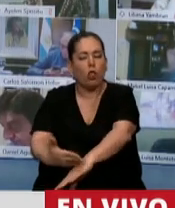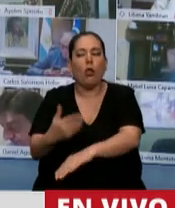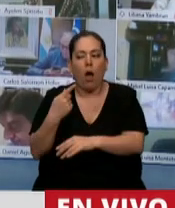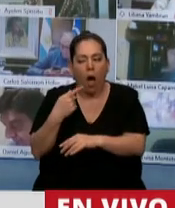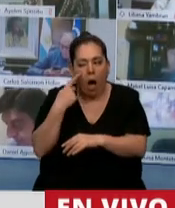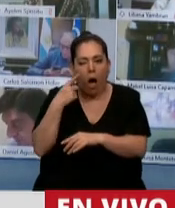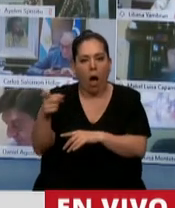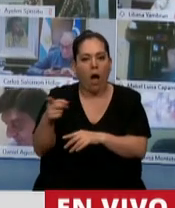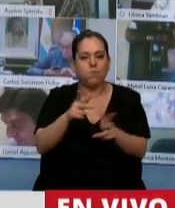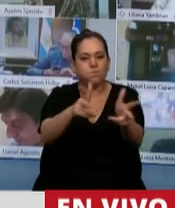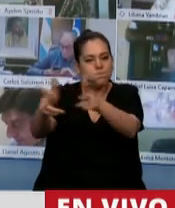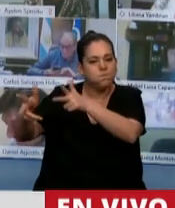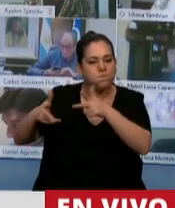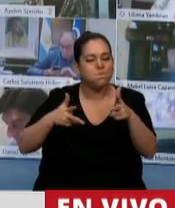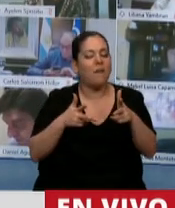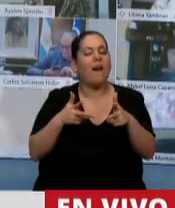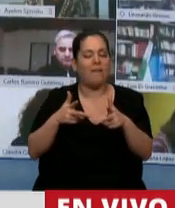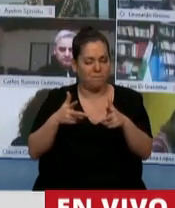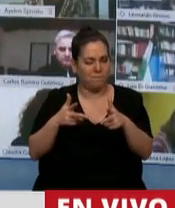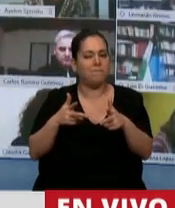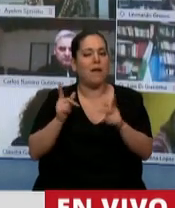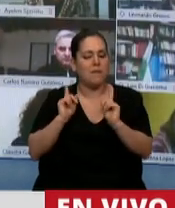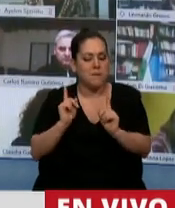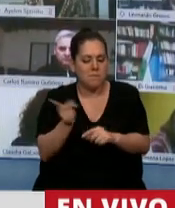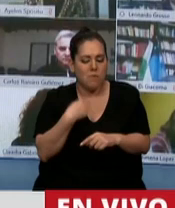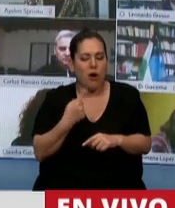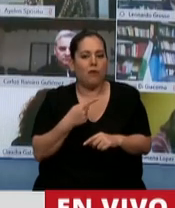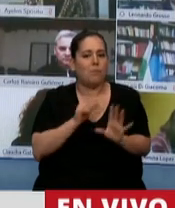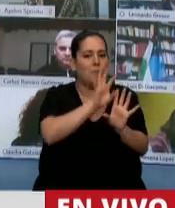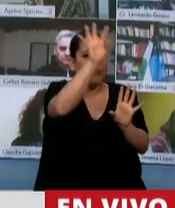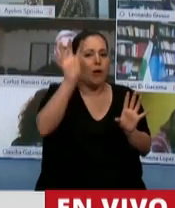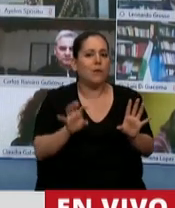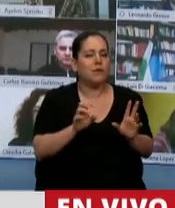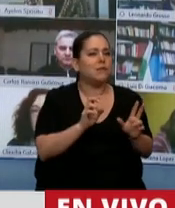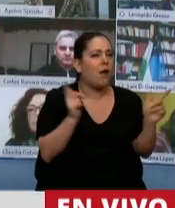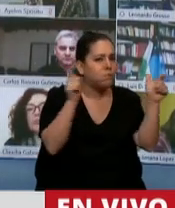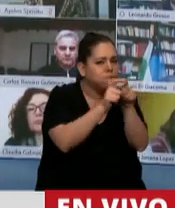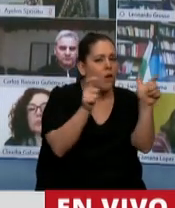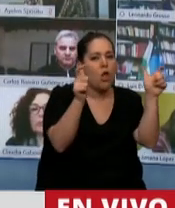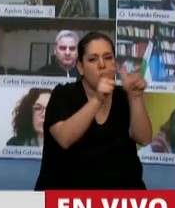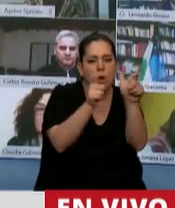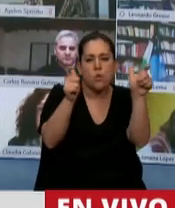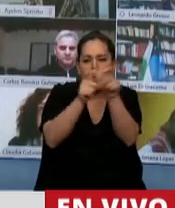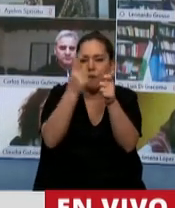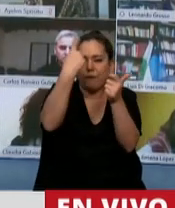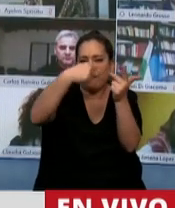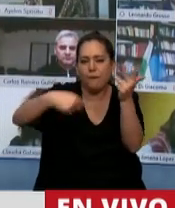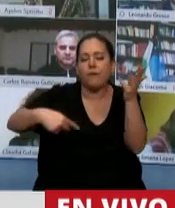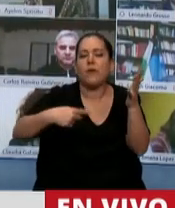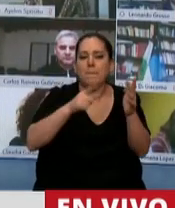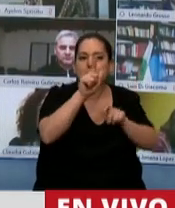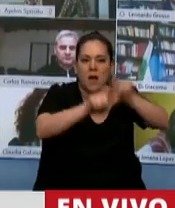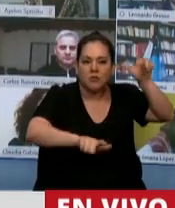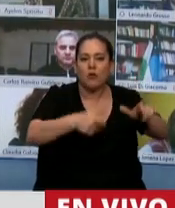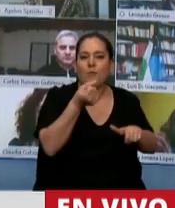sector, así como cada uno de nosotros lo hizo en sus provincias, reuniéndose con los protagonistas